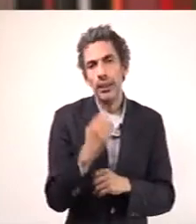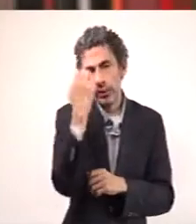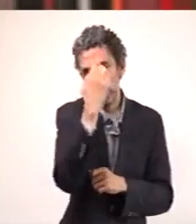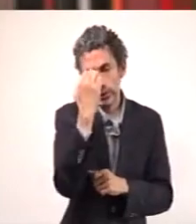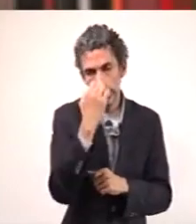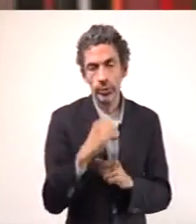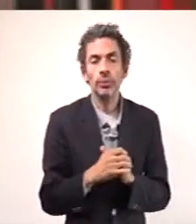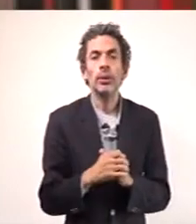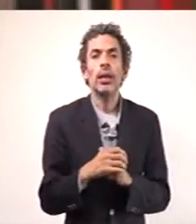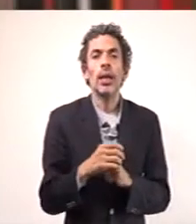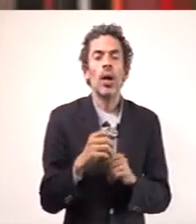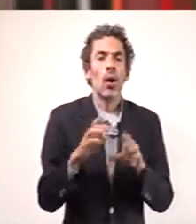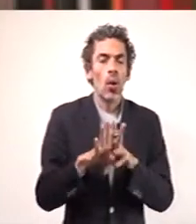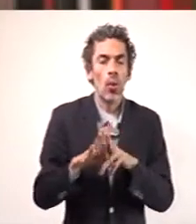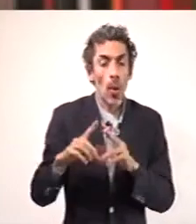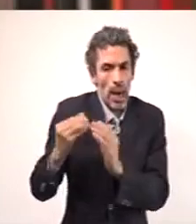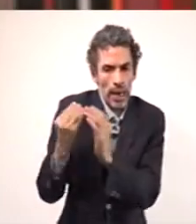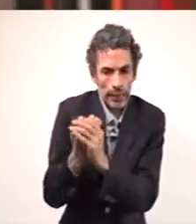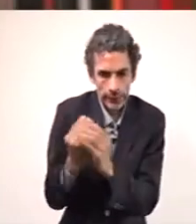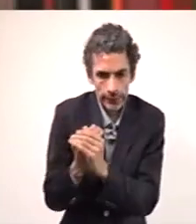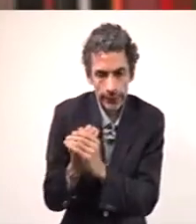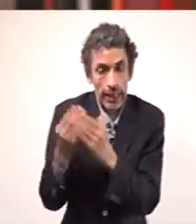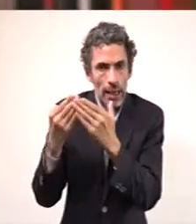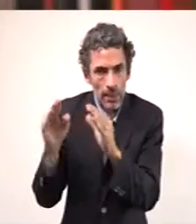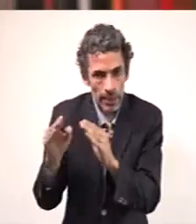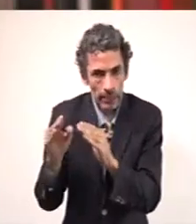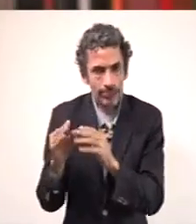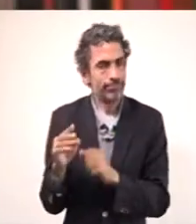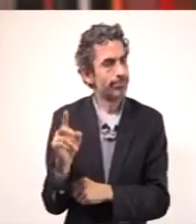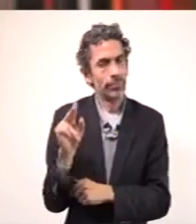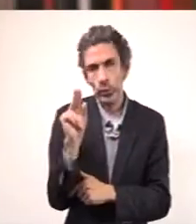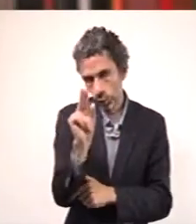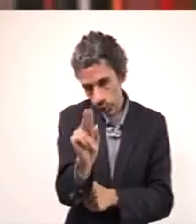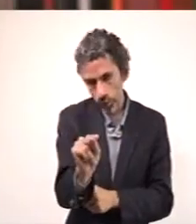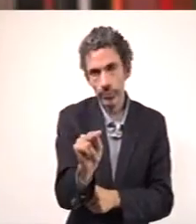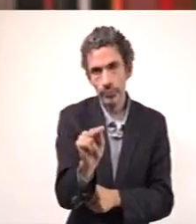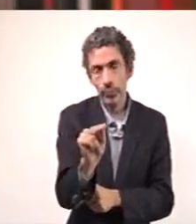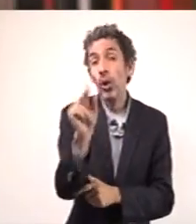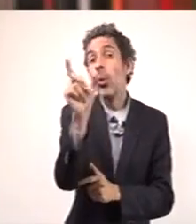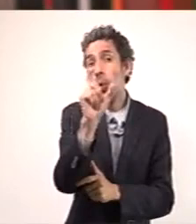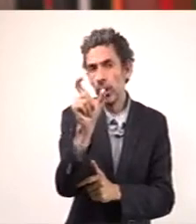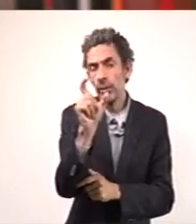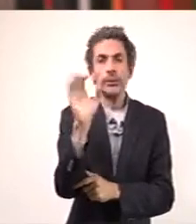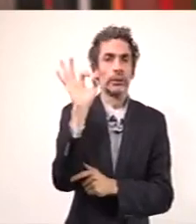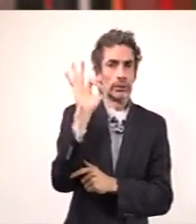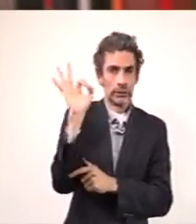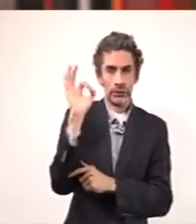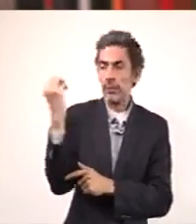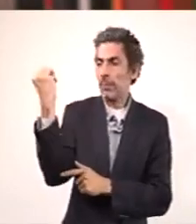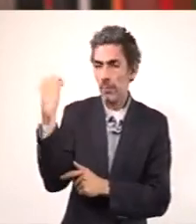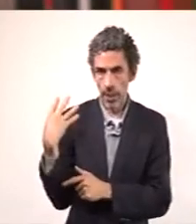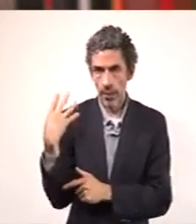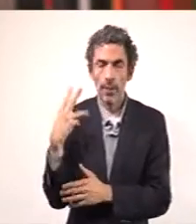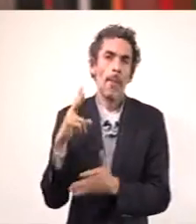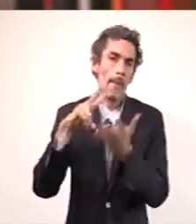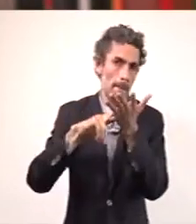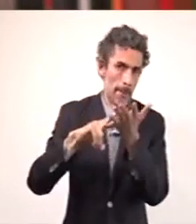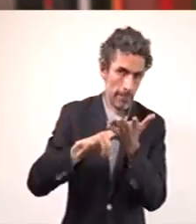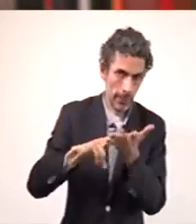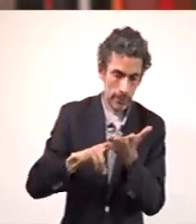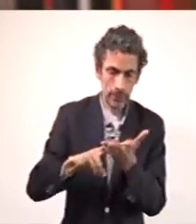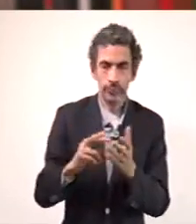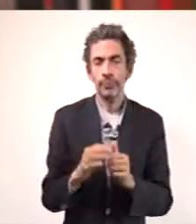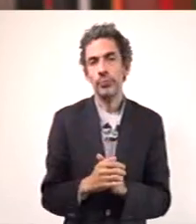las clases no iniciarán de manera presencial hasta que estemos en el semáforo verde. Quiero explicarles